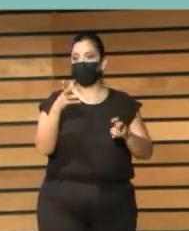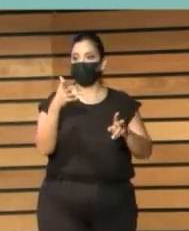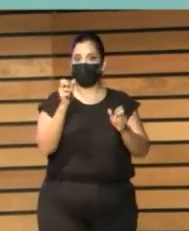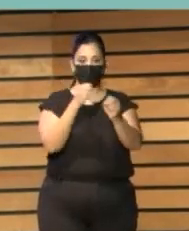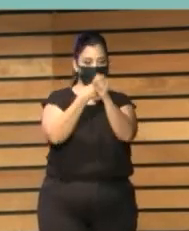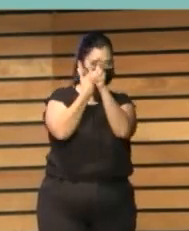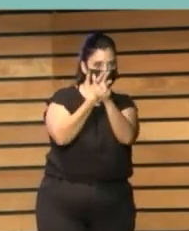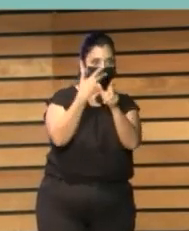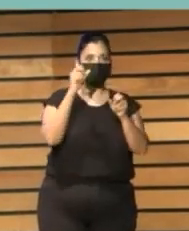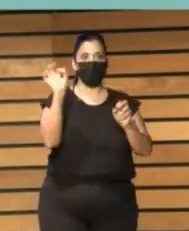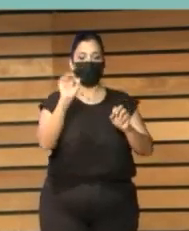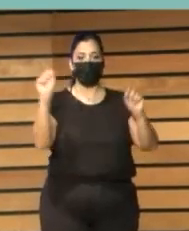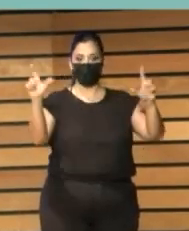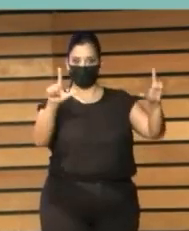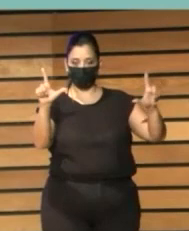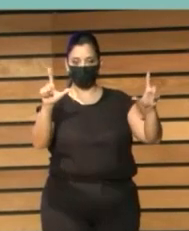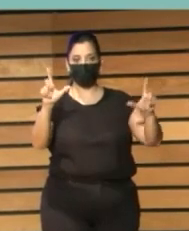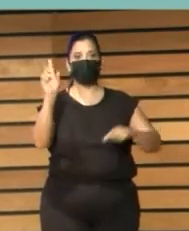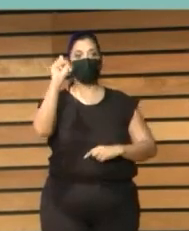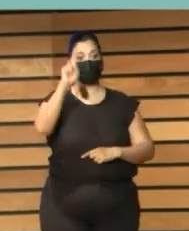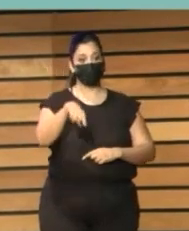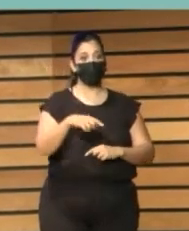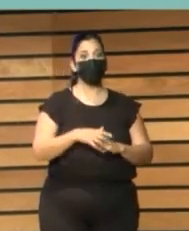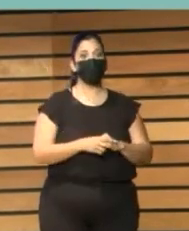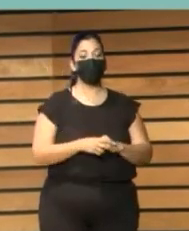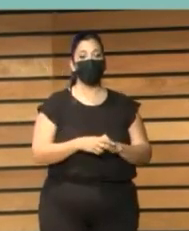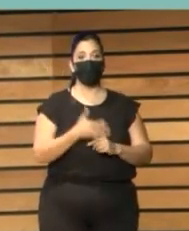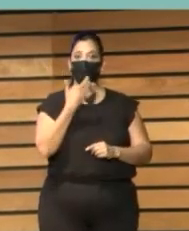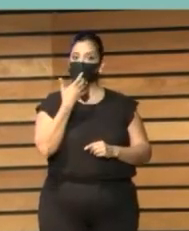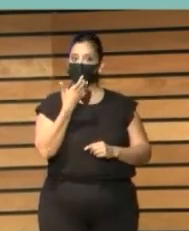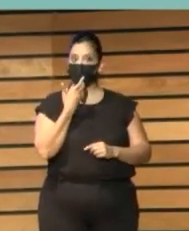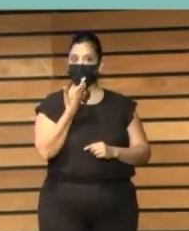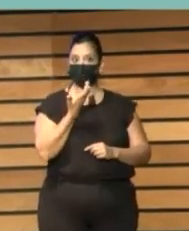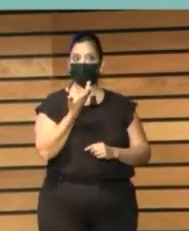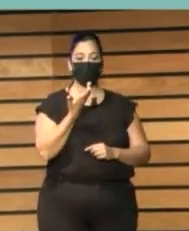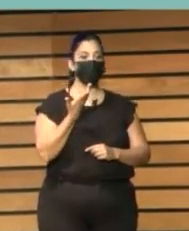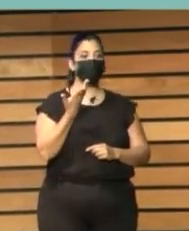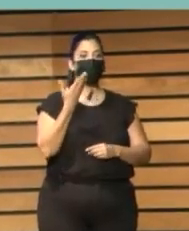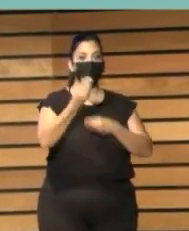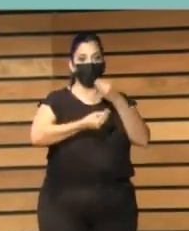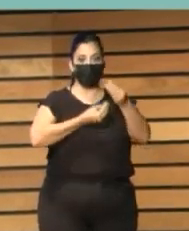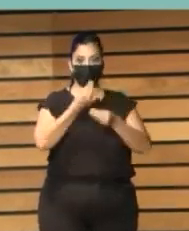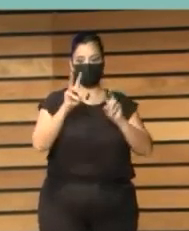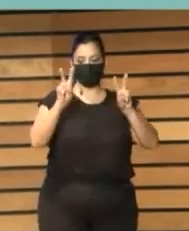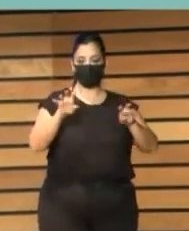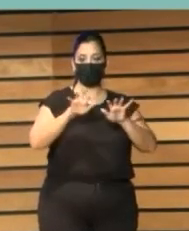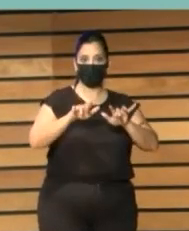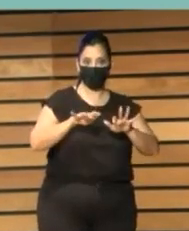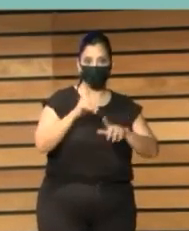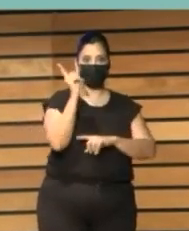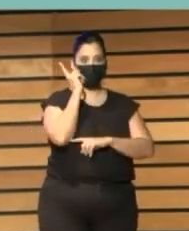-Comparte, sería uso libre de puestos informáticos, E-Guía, una orientación.